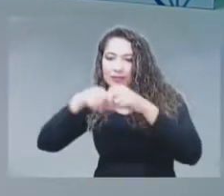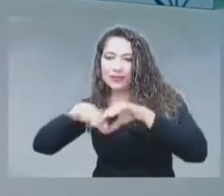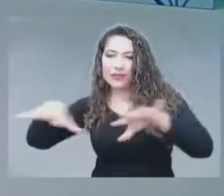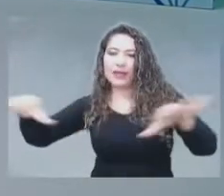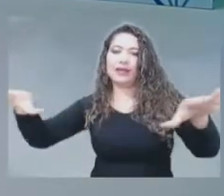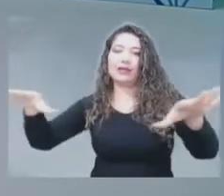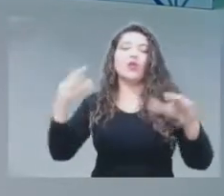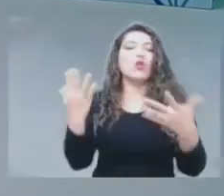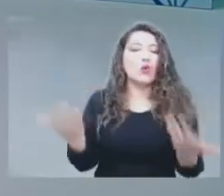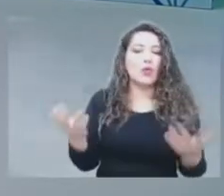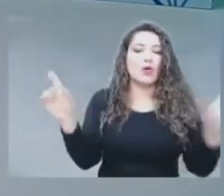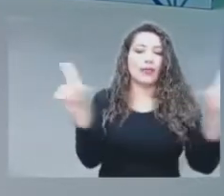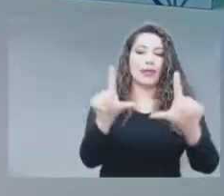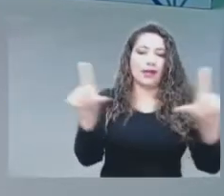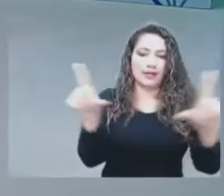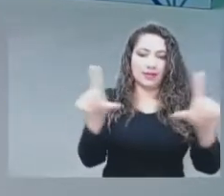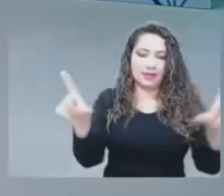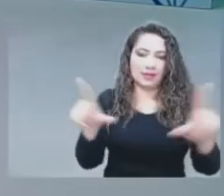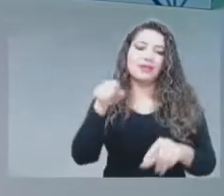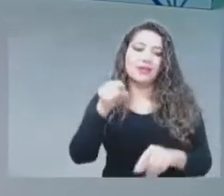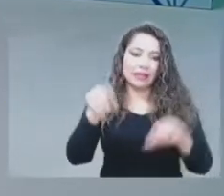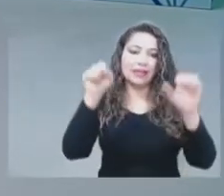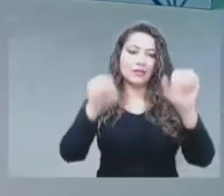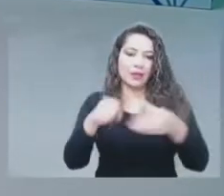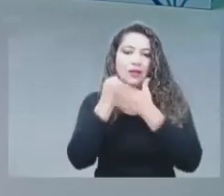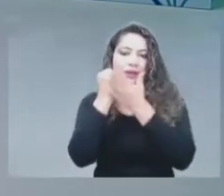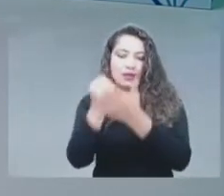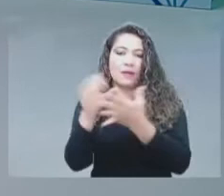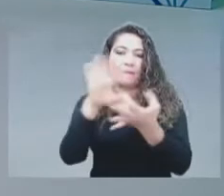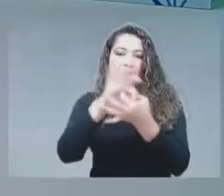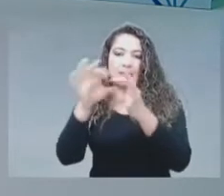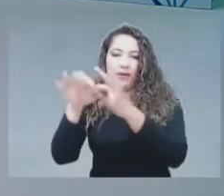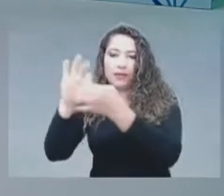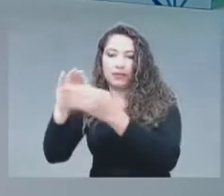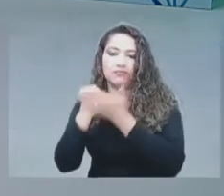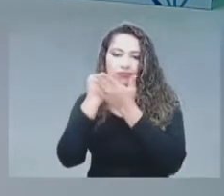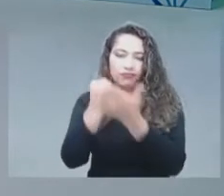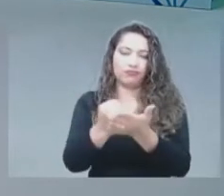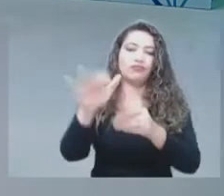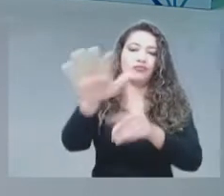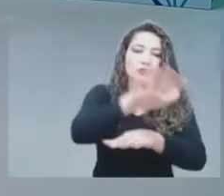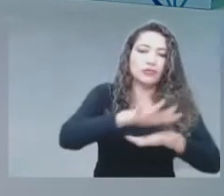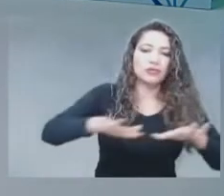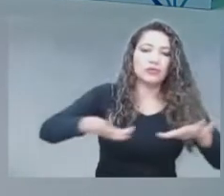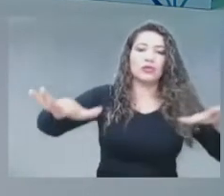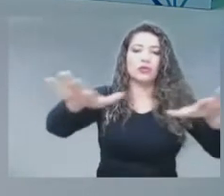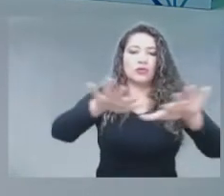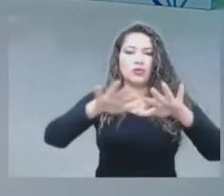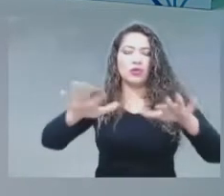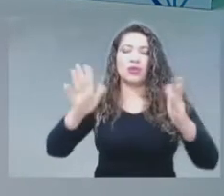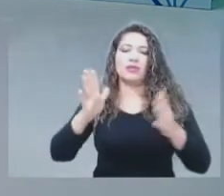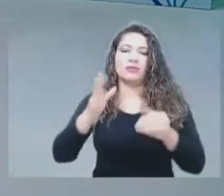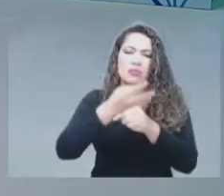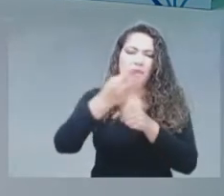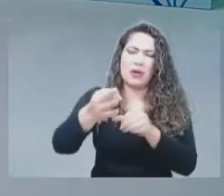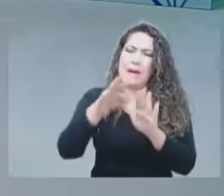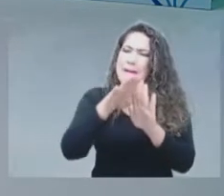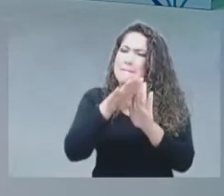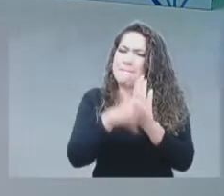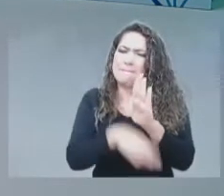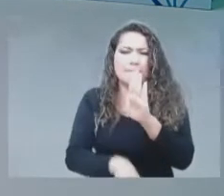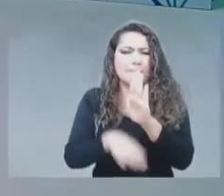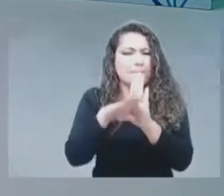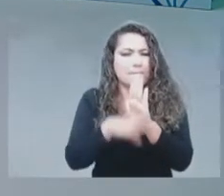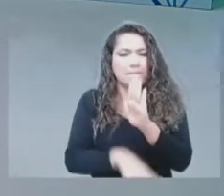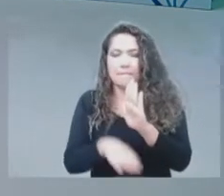nos va a permitir dar la conectividad en aquellas zonas a un costo muy bajo, pero que